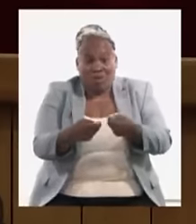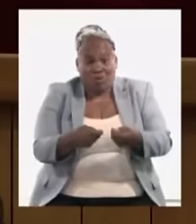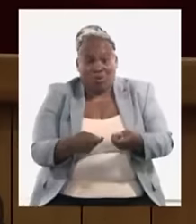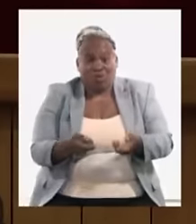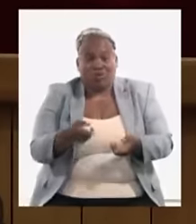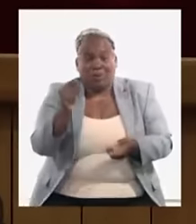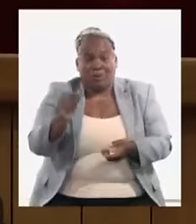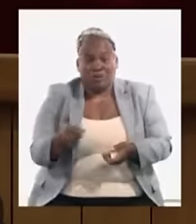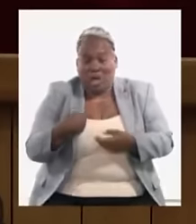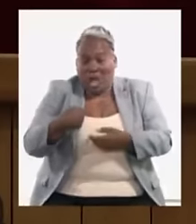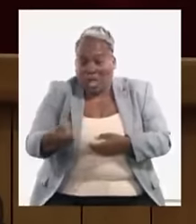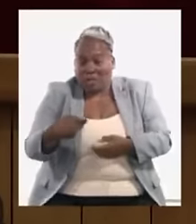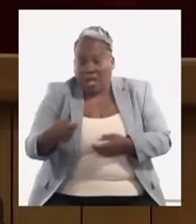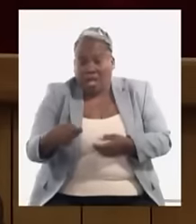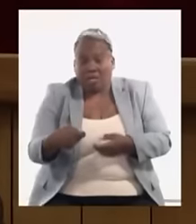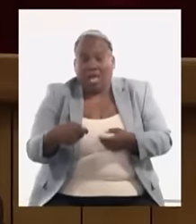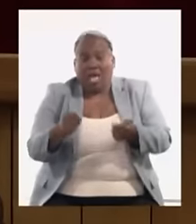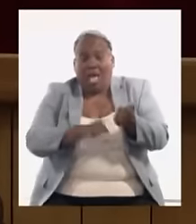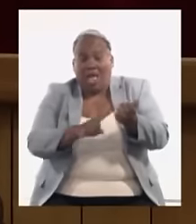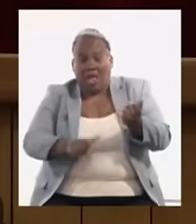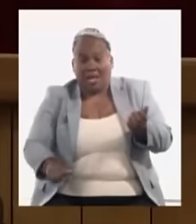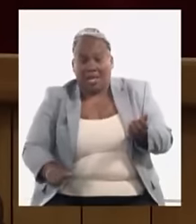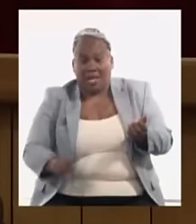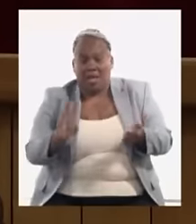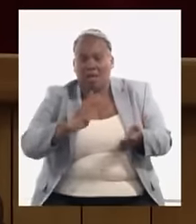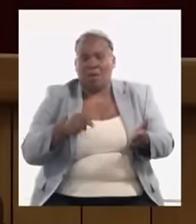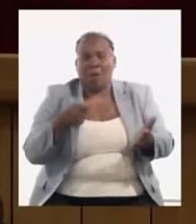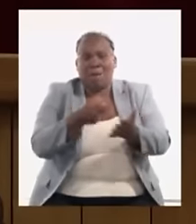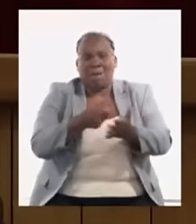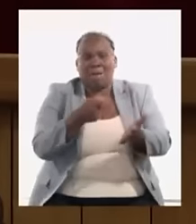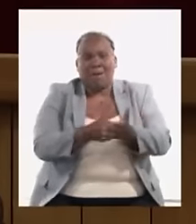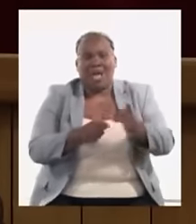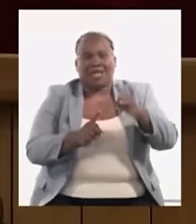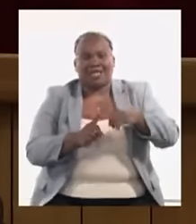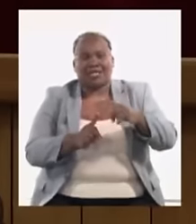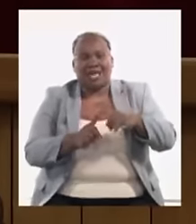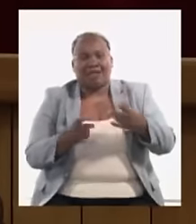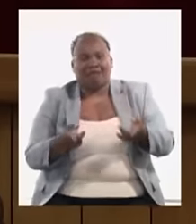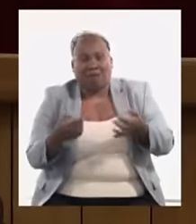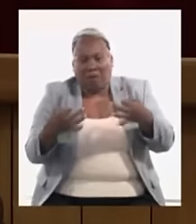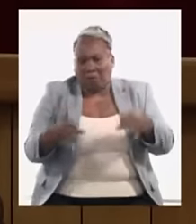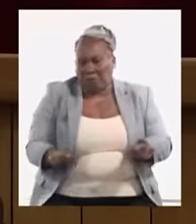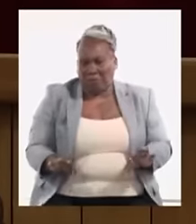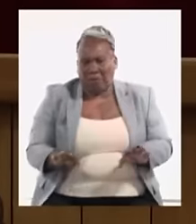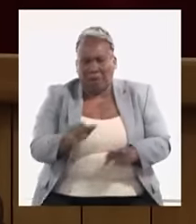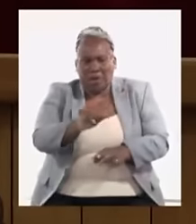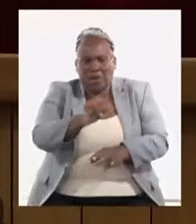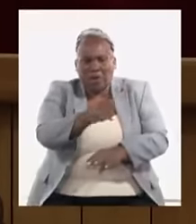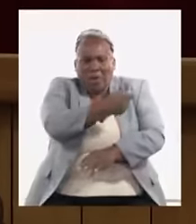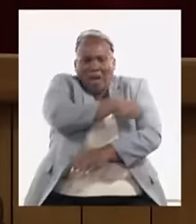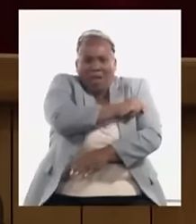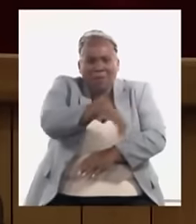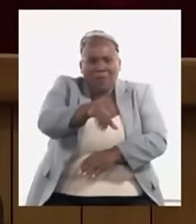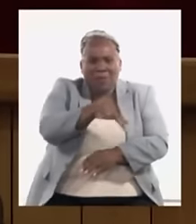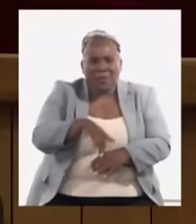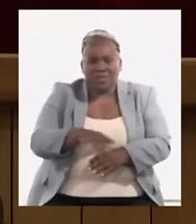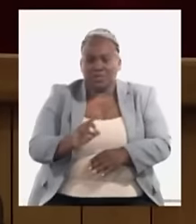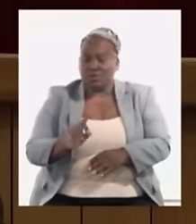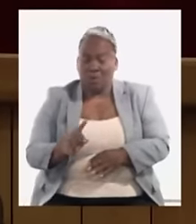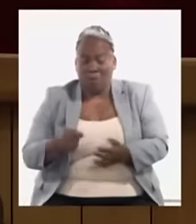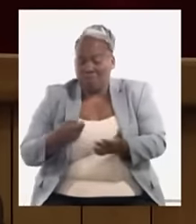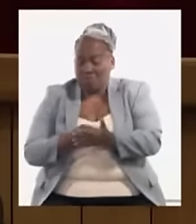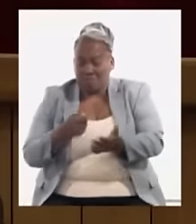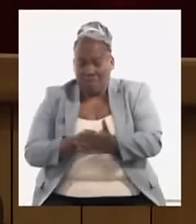gastadoras de energía no paguen la tarifa residencial que subsidiada sino que paguen